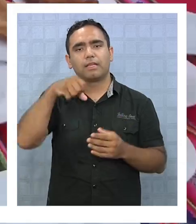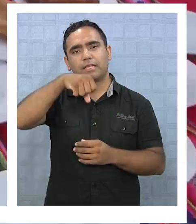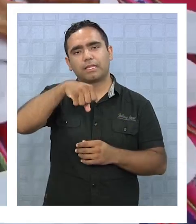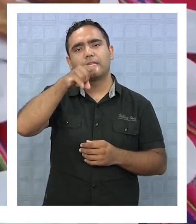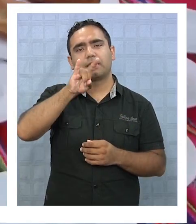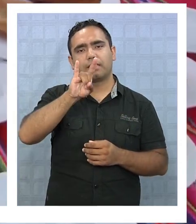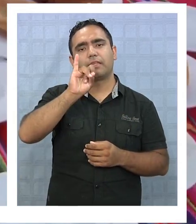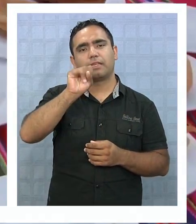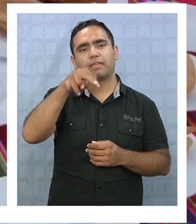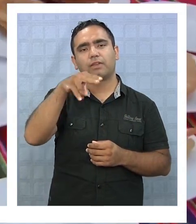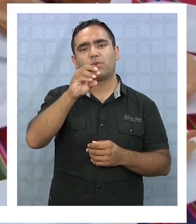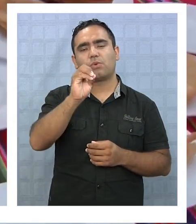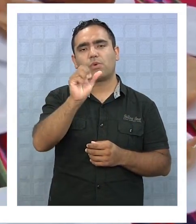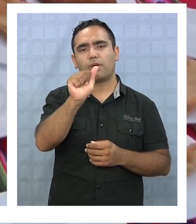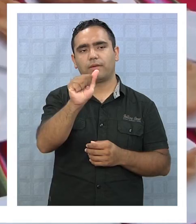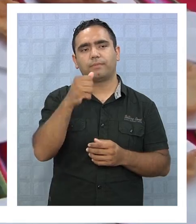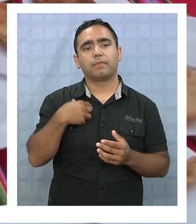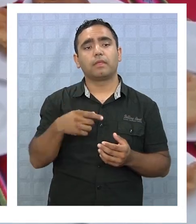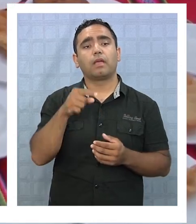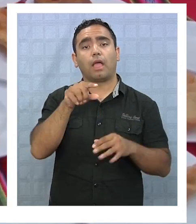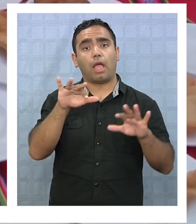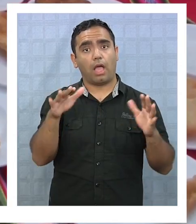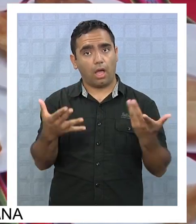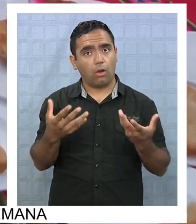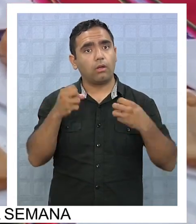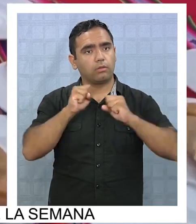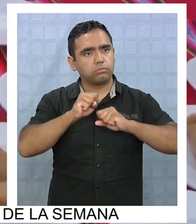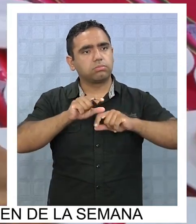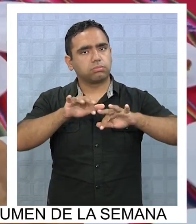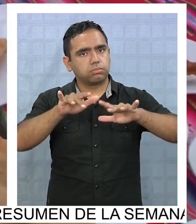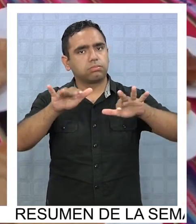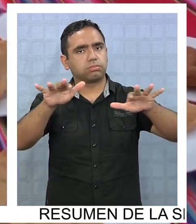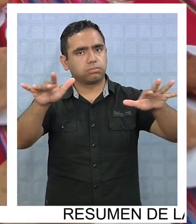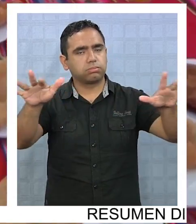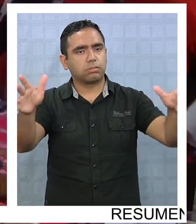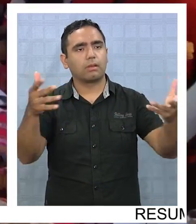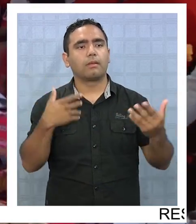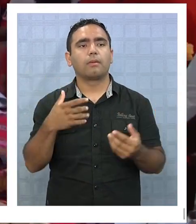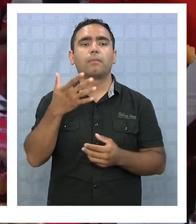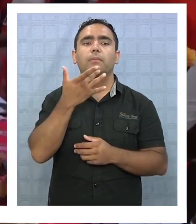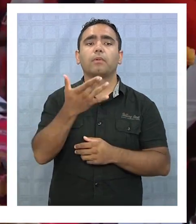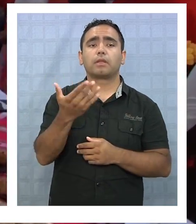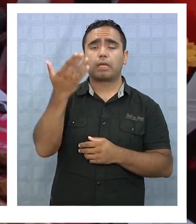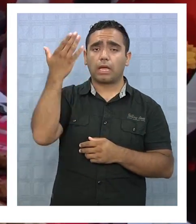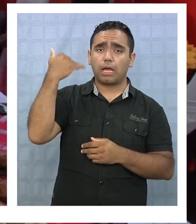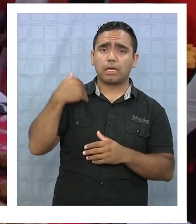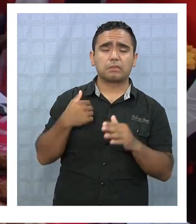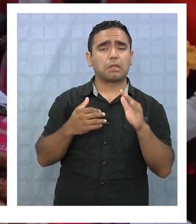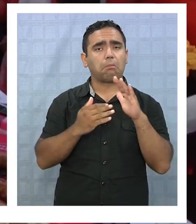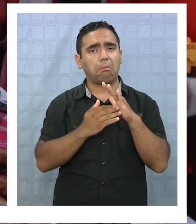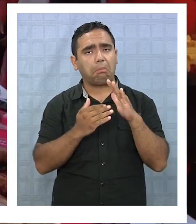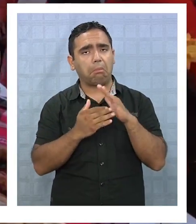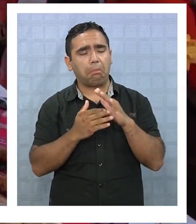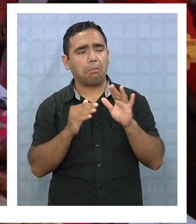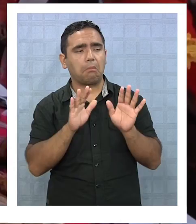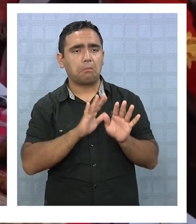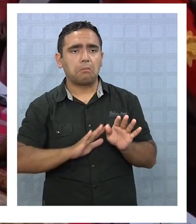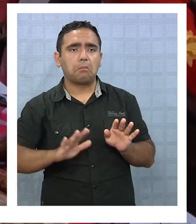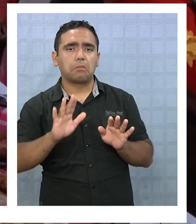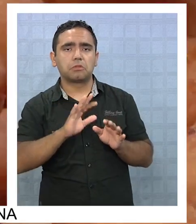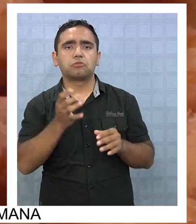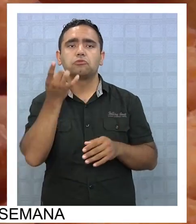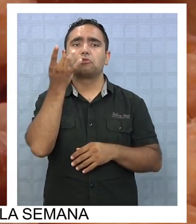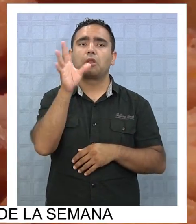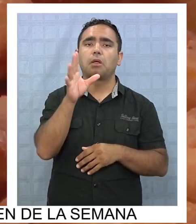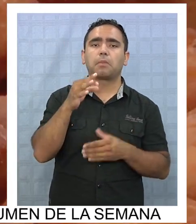quinoa. Yo creo que recién, ahora se está difundiendo mucho más la quinoa, porque se había dejado de lado un lado, solamente las comunidades